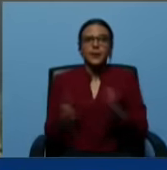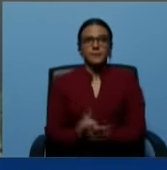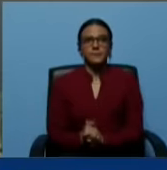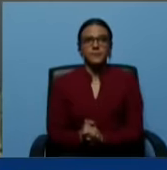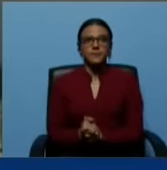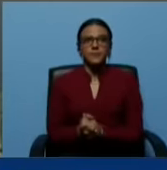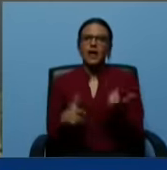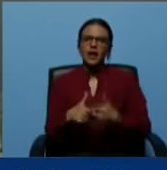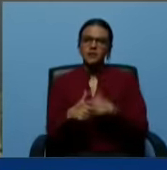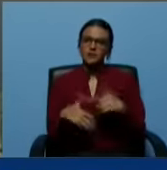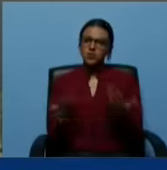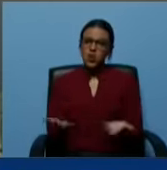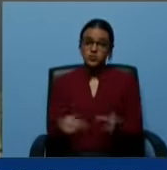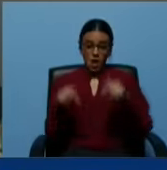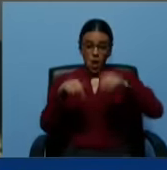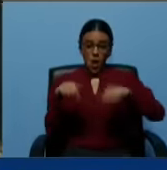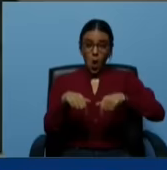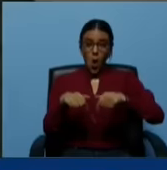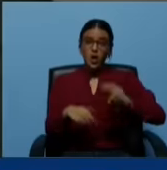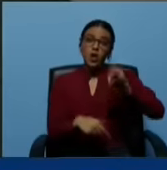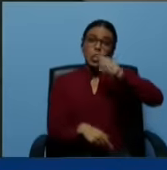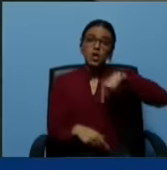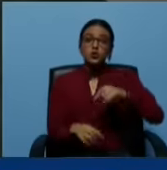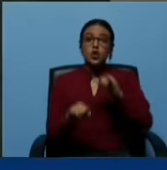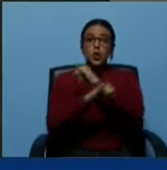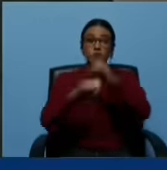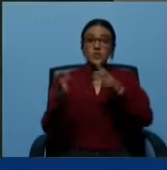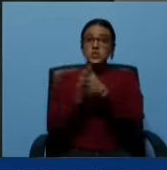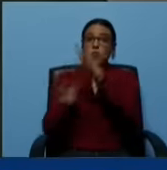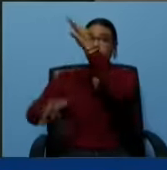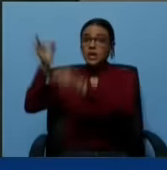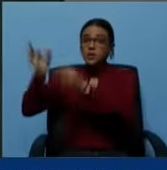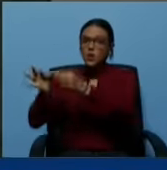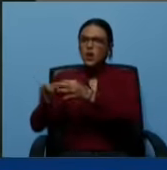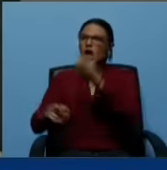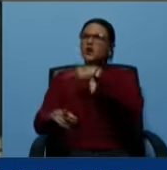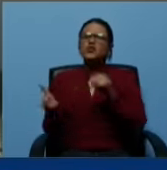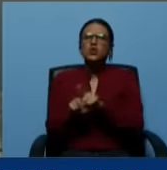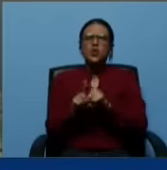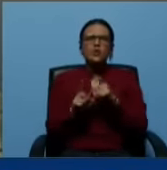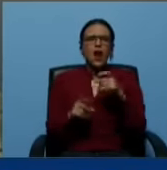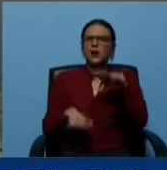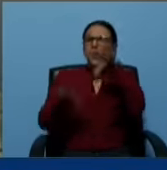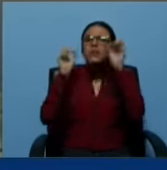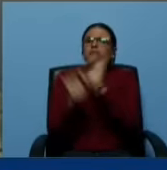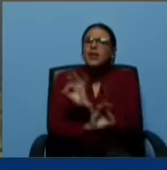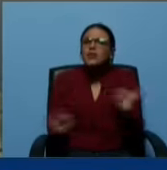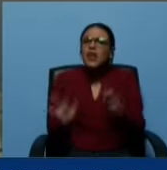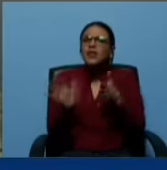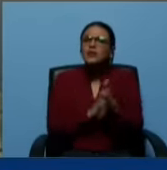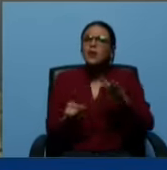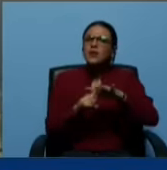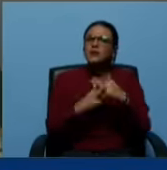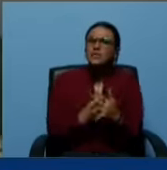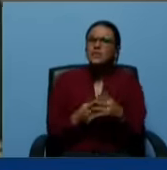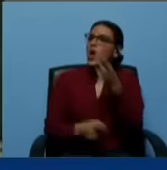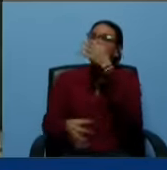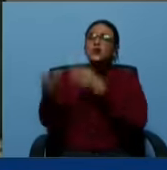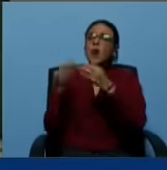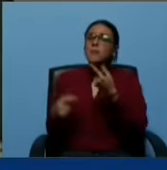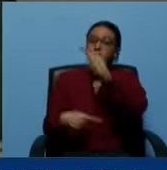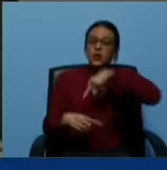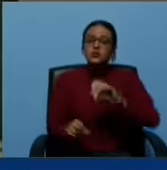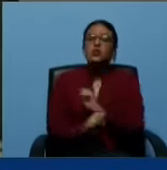Es decir, hoy salimos de este alto tribunal con más dudas de cuando llegamos y no se nos aclaró